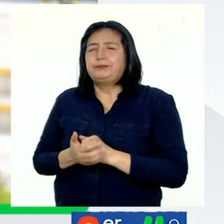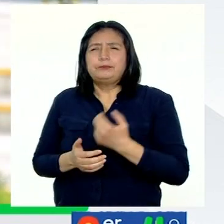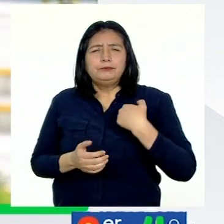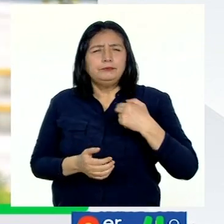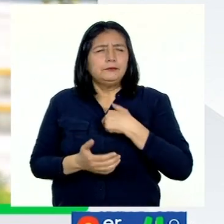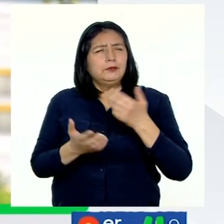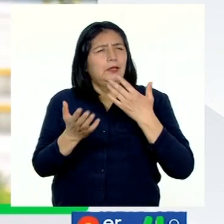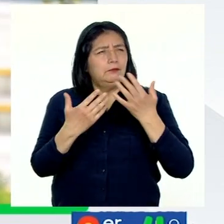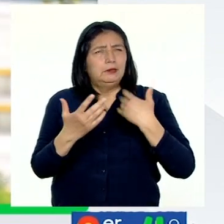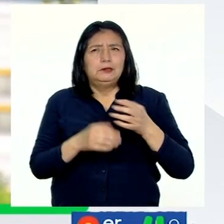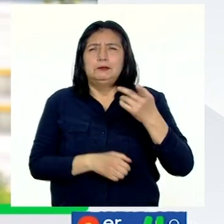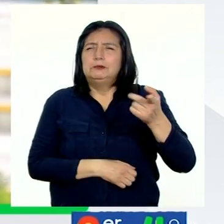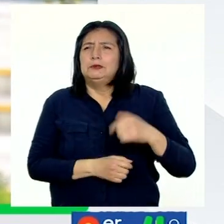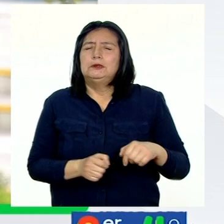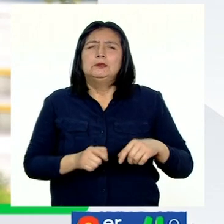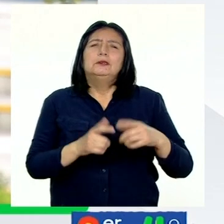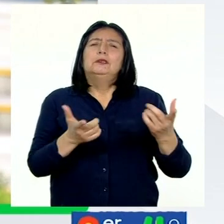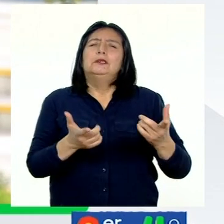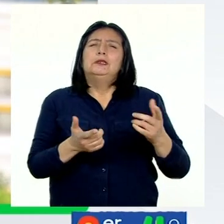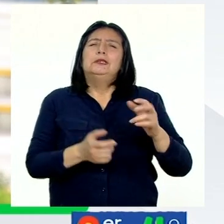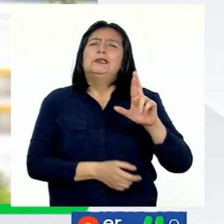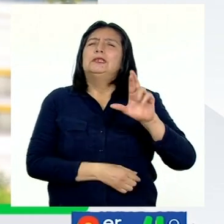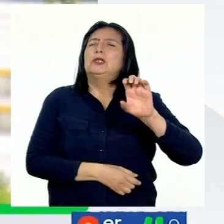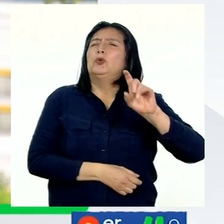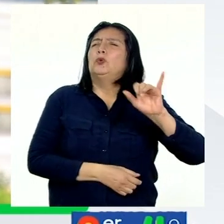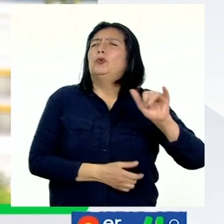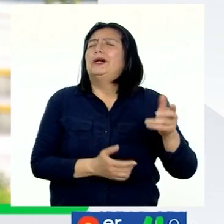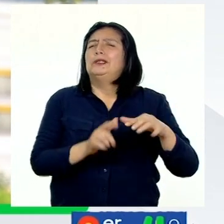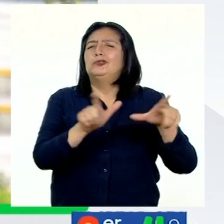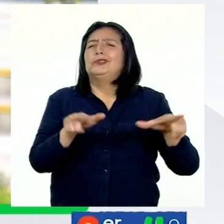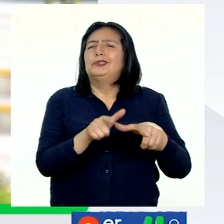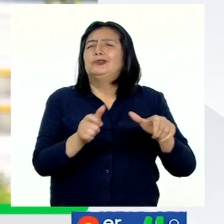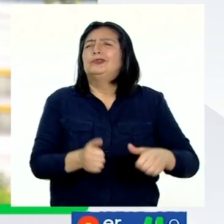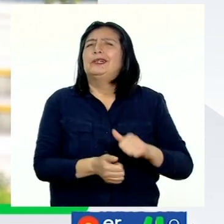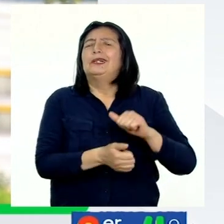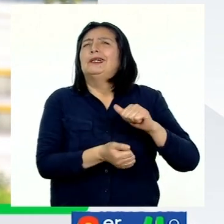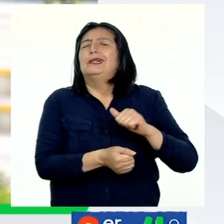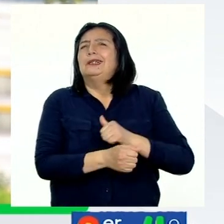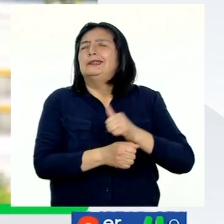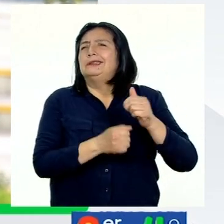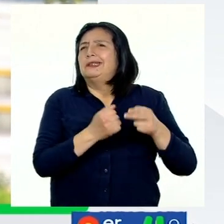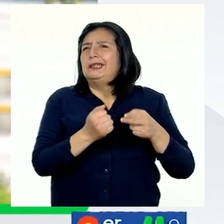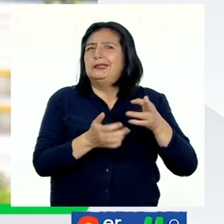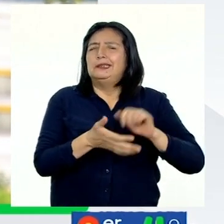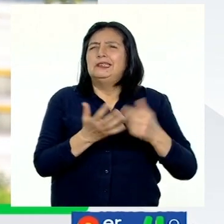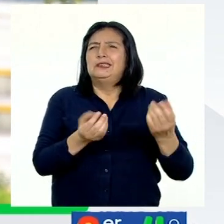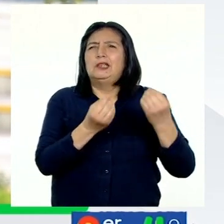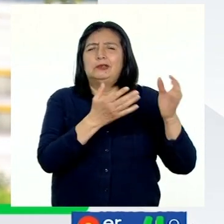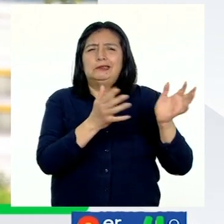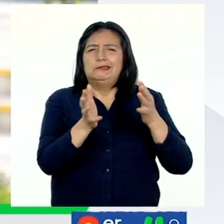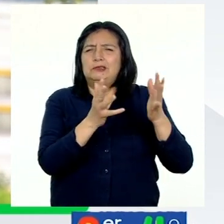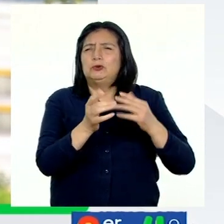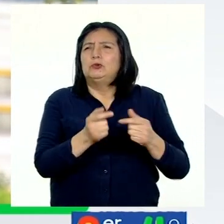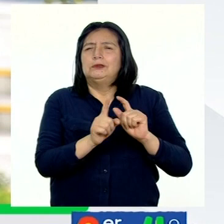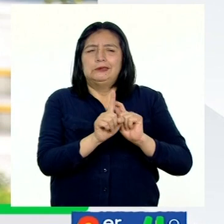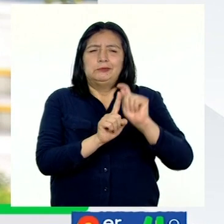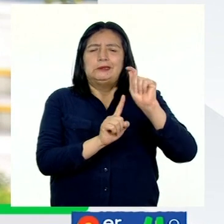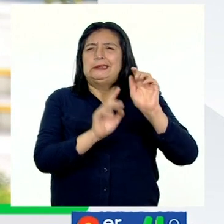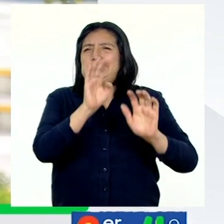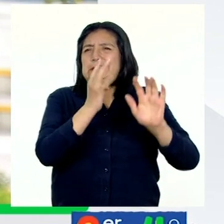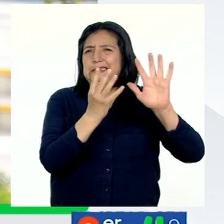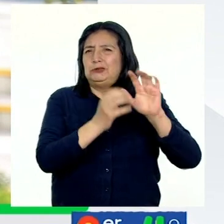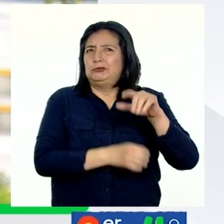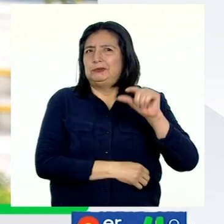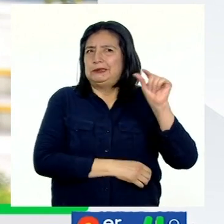si nos referimos al tiempo en la localidad de Recuay, ubicada en el departamento de Ancash, en estos instantes la temperatura del aire alcanza los 19 grados Celsius,